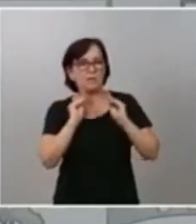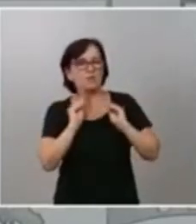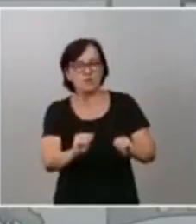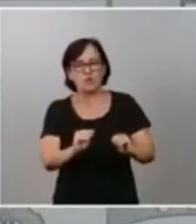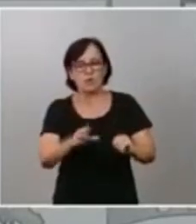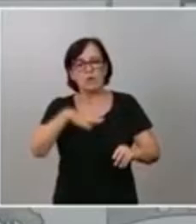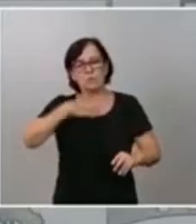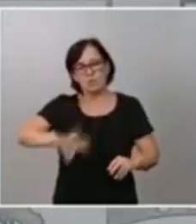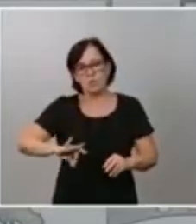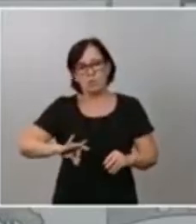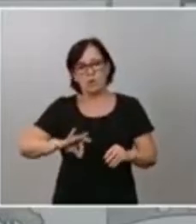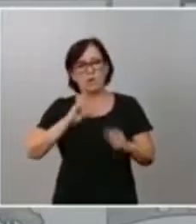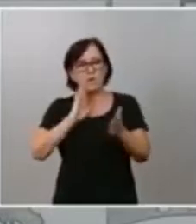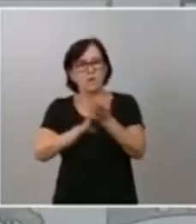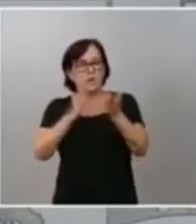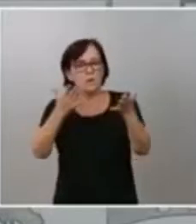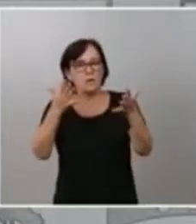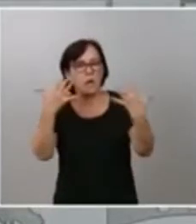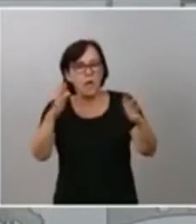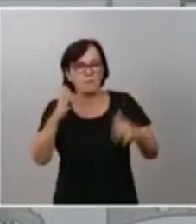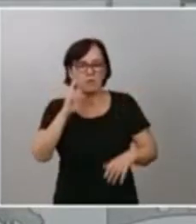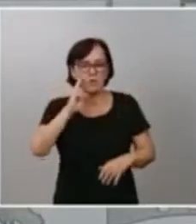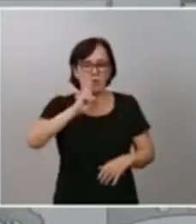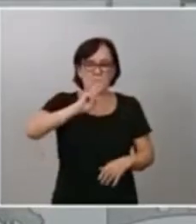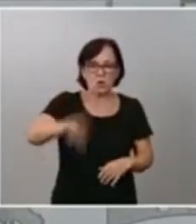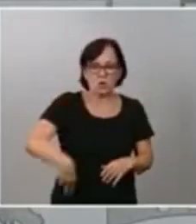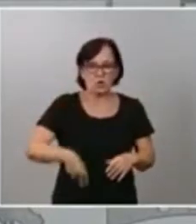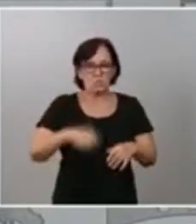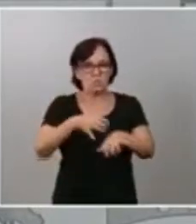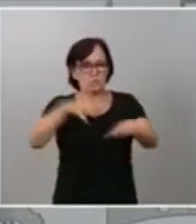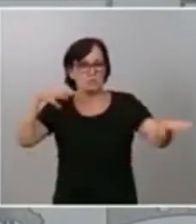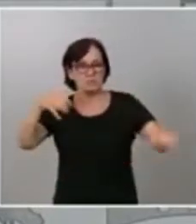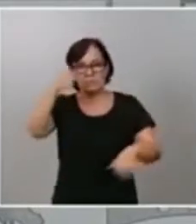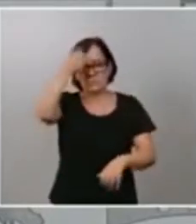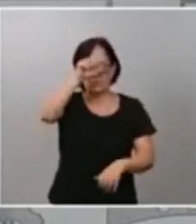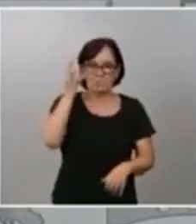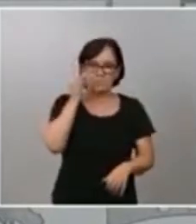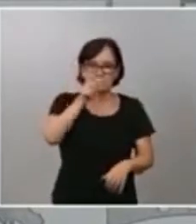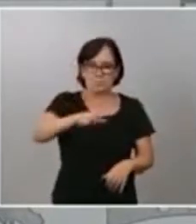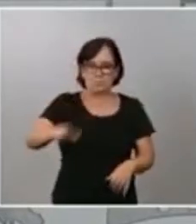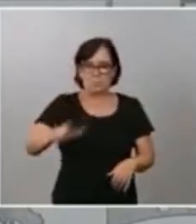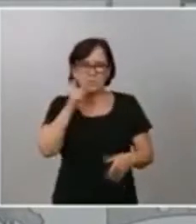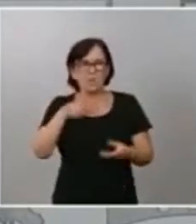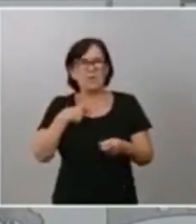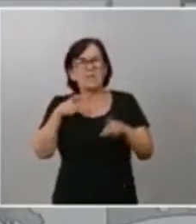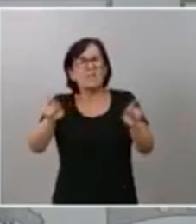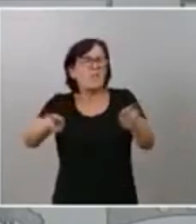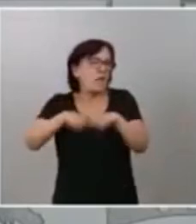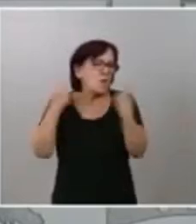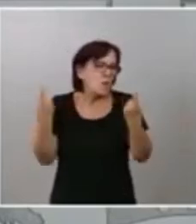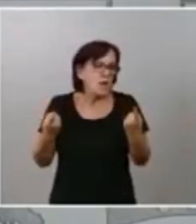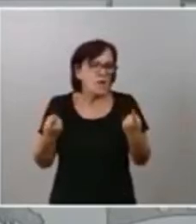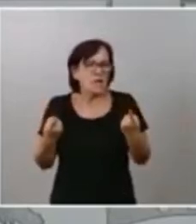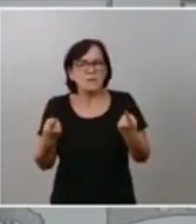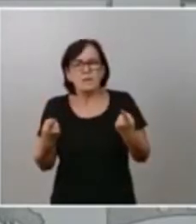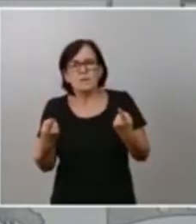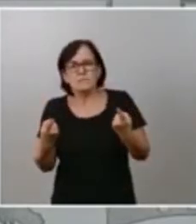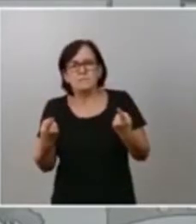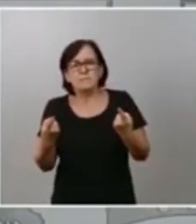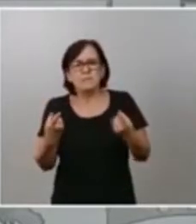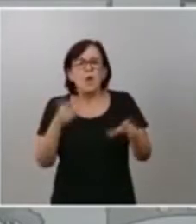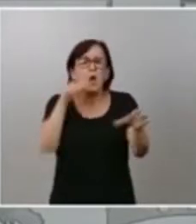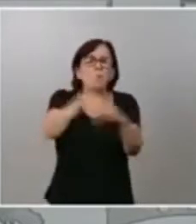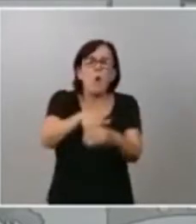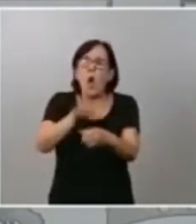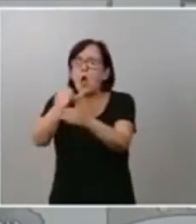el aplauso y el reconocimiento de una amplia mayoría de ciudadanos y ciudadanas en nuestro país con independencia de voten lo que voten cuando haya